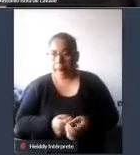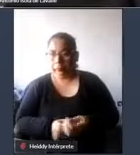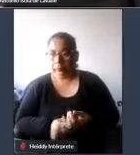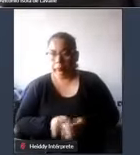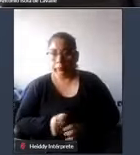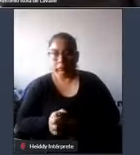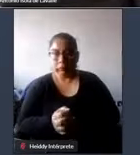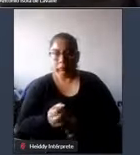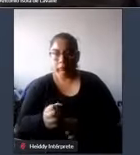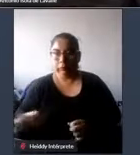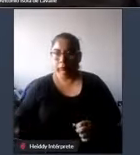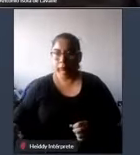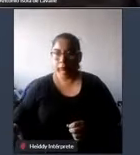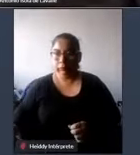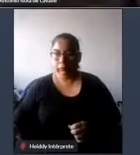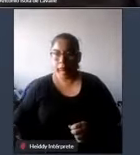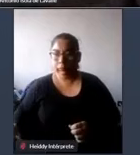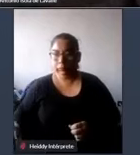Entonces, este,